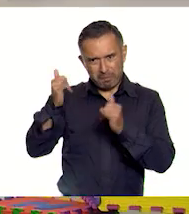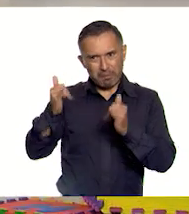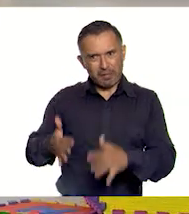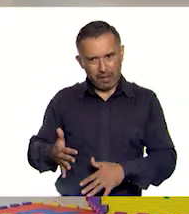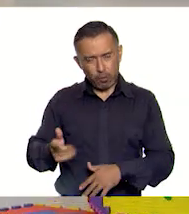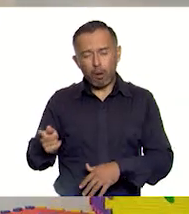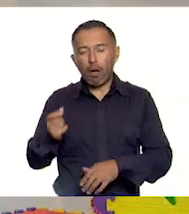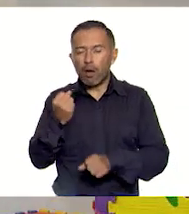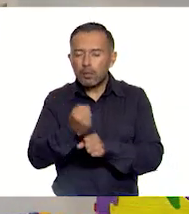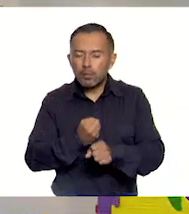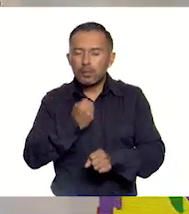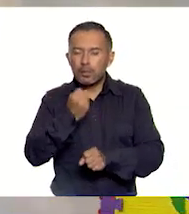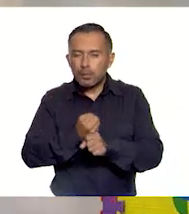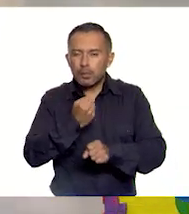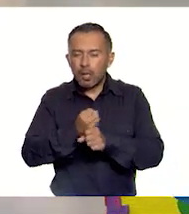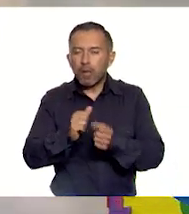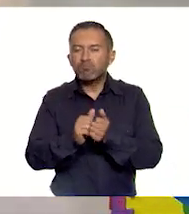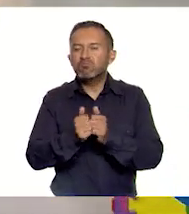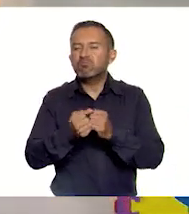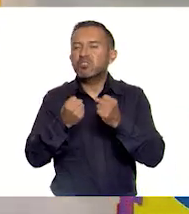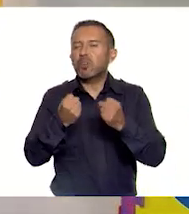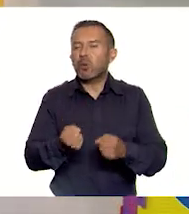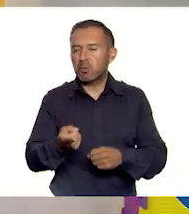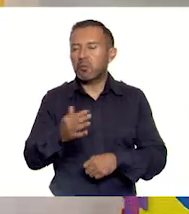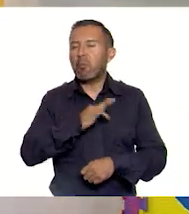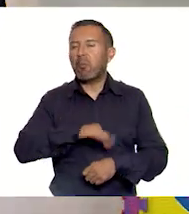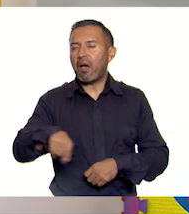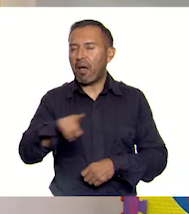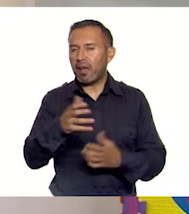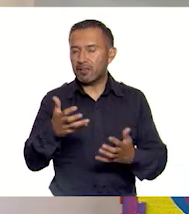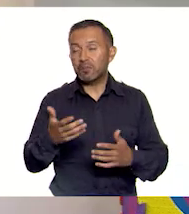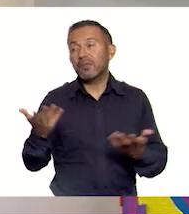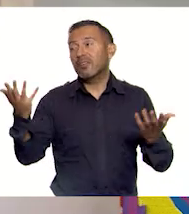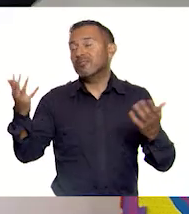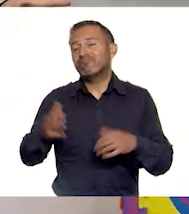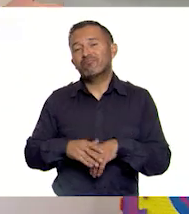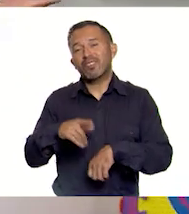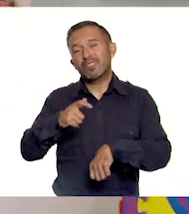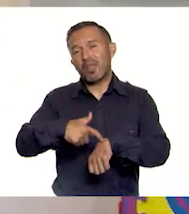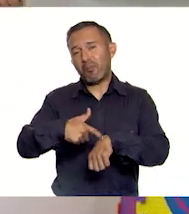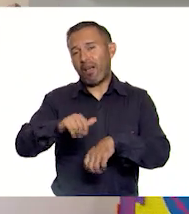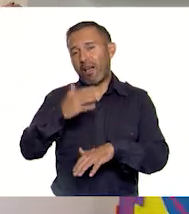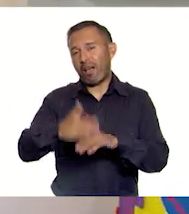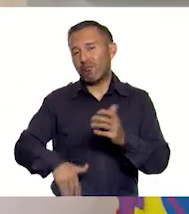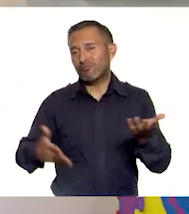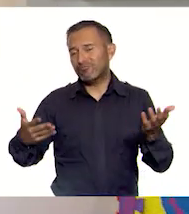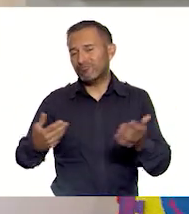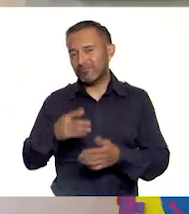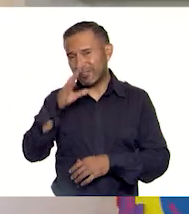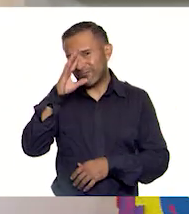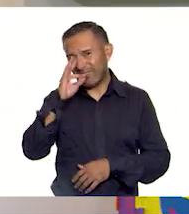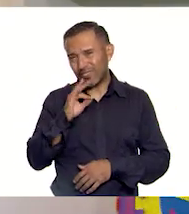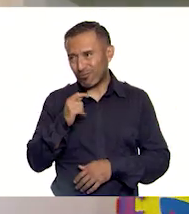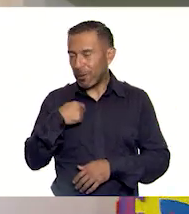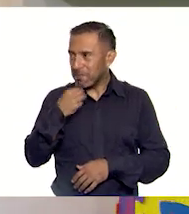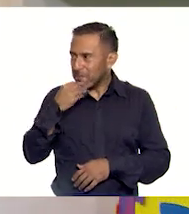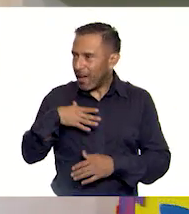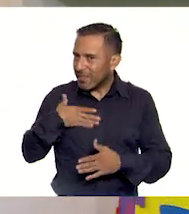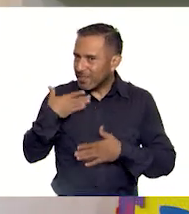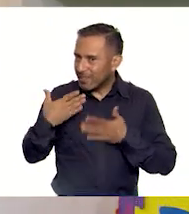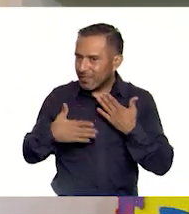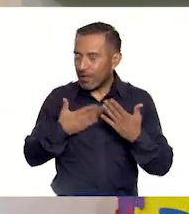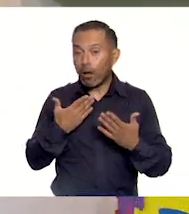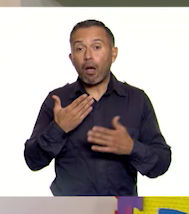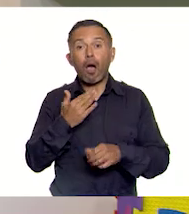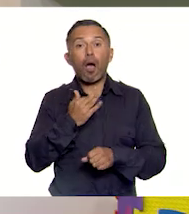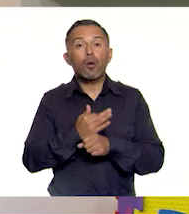práctica nos sale a todos. ¿Verdad que sí? Así es. Ay, maestro, el tiempo se nos terminó. Me la estaba yo pasando muy divertida y lo más importante es que mi estado